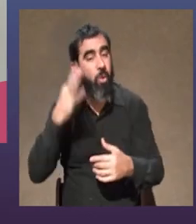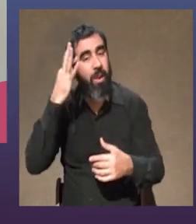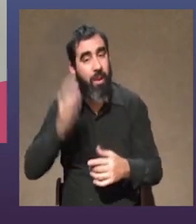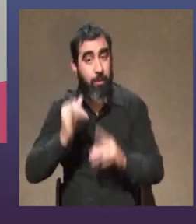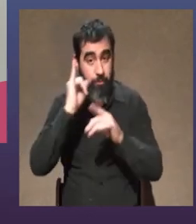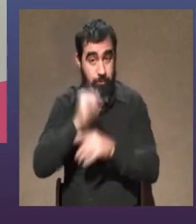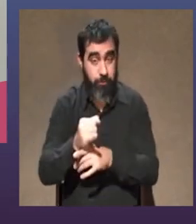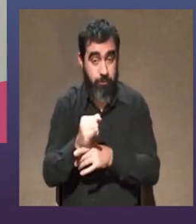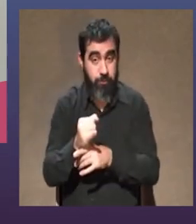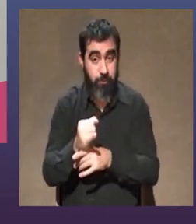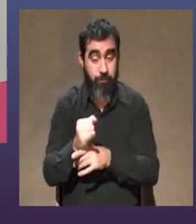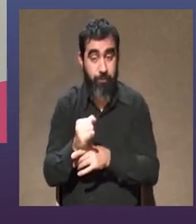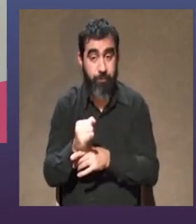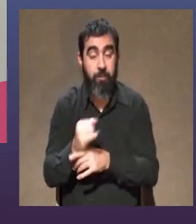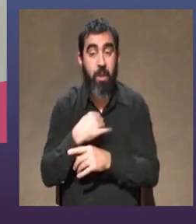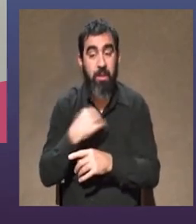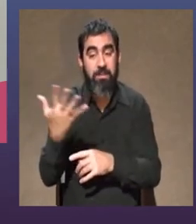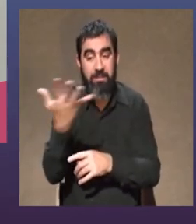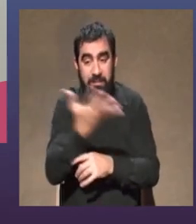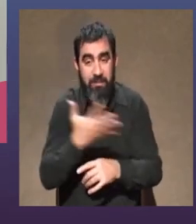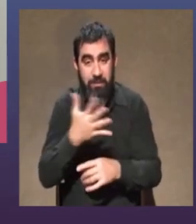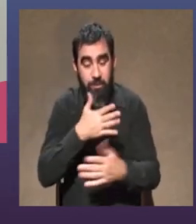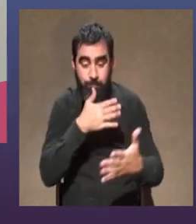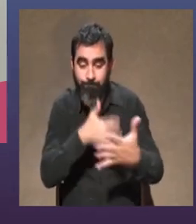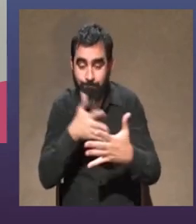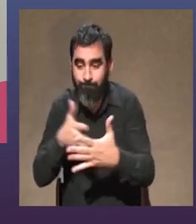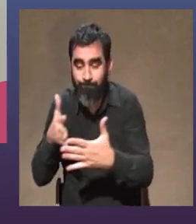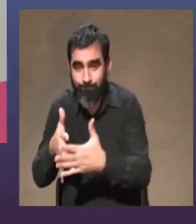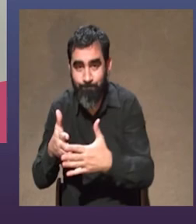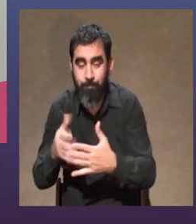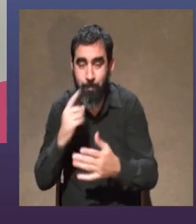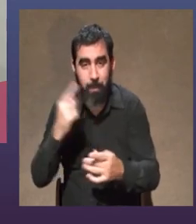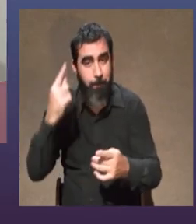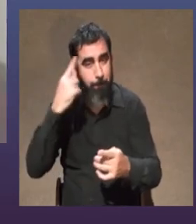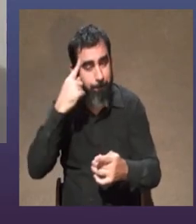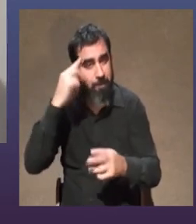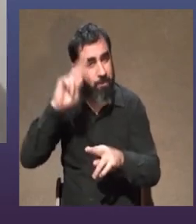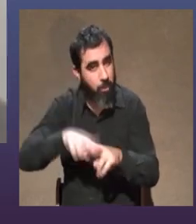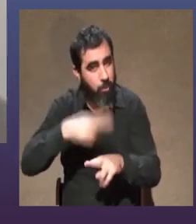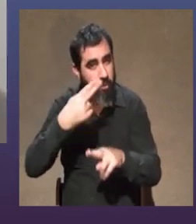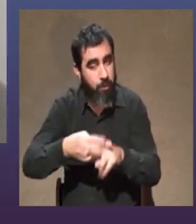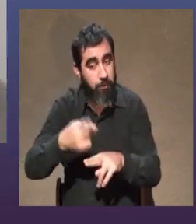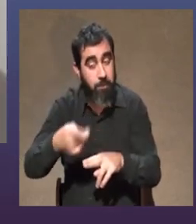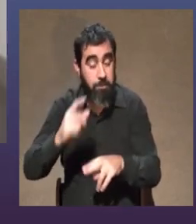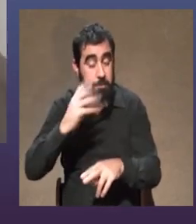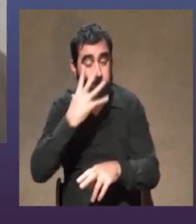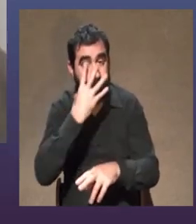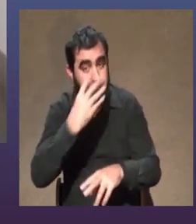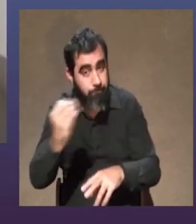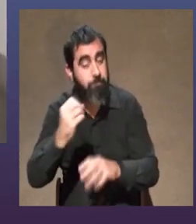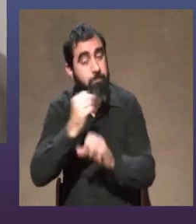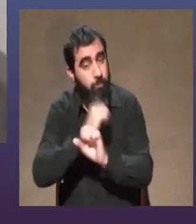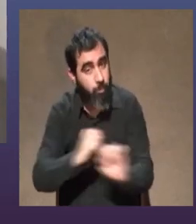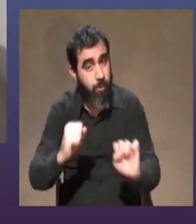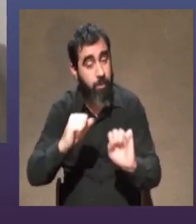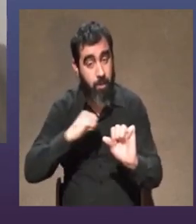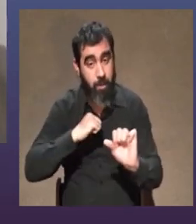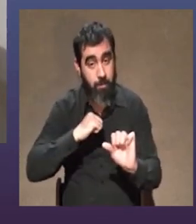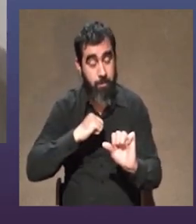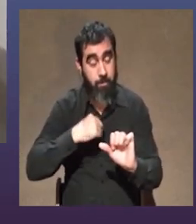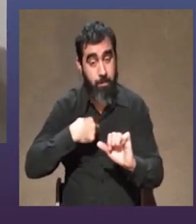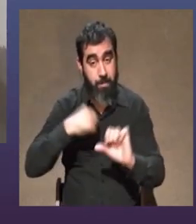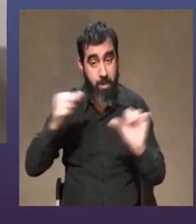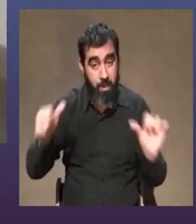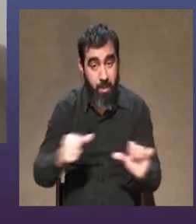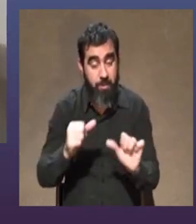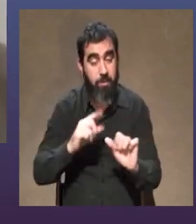han sido las cinco obstrucciones para repensarse y eso me atrae me atrae la posibilidad de haberme de haber